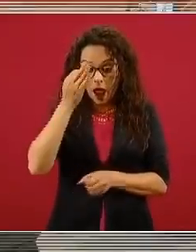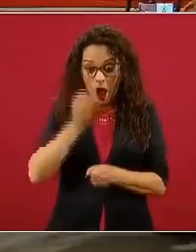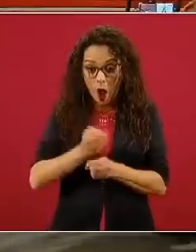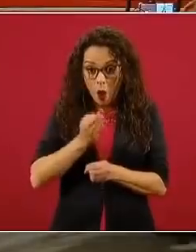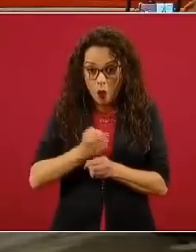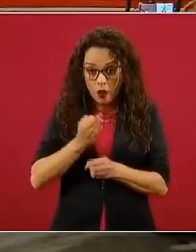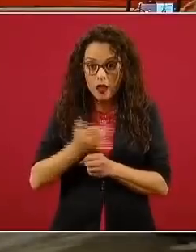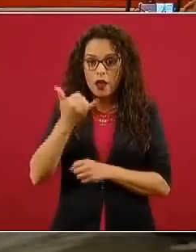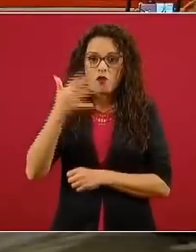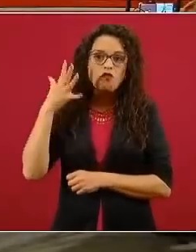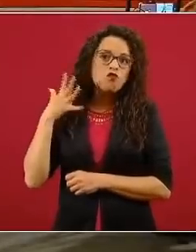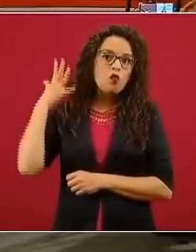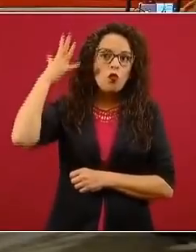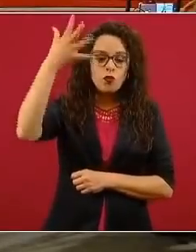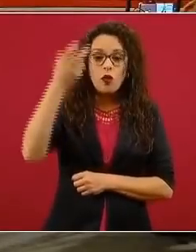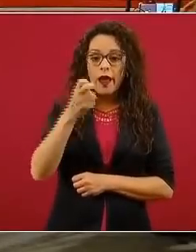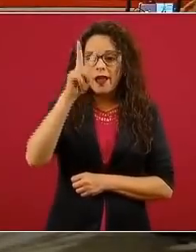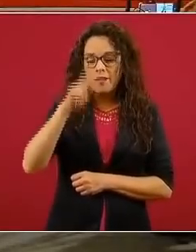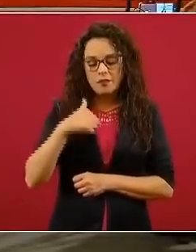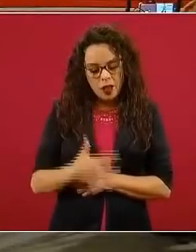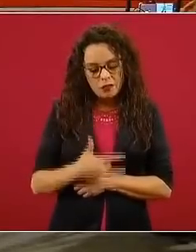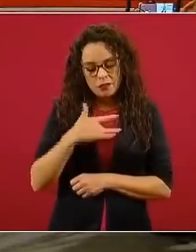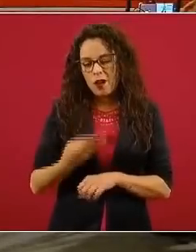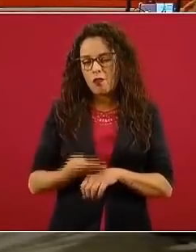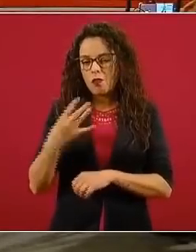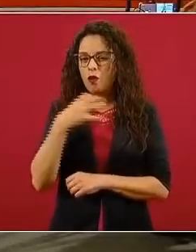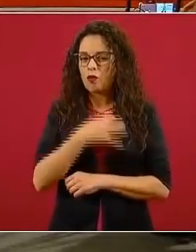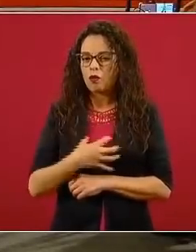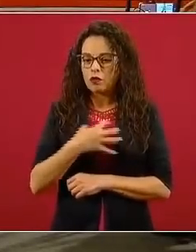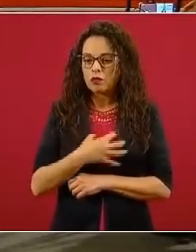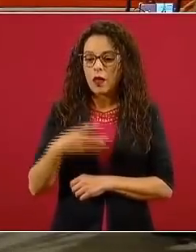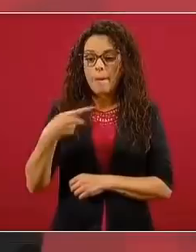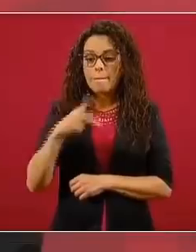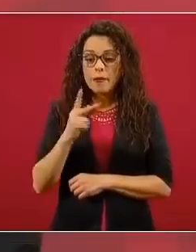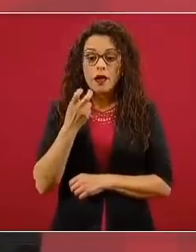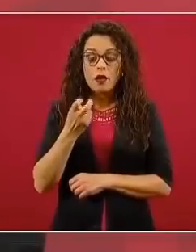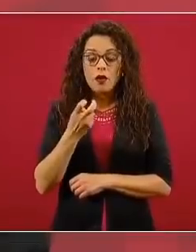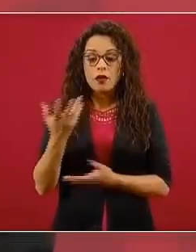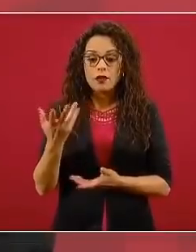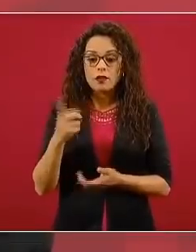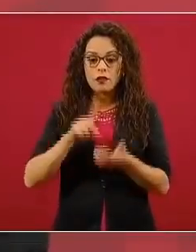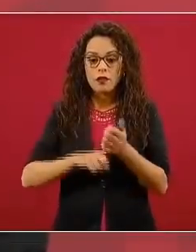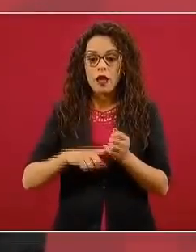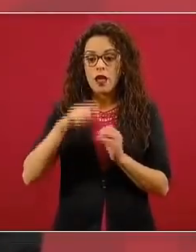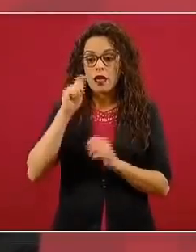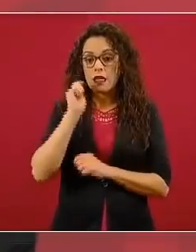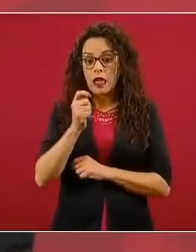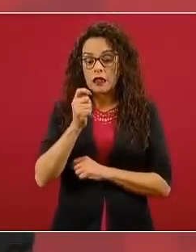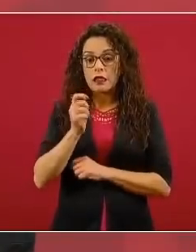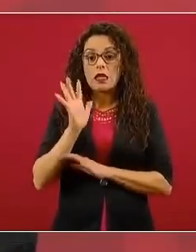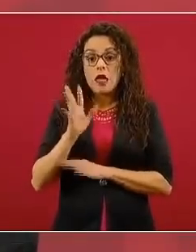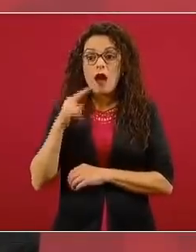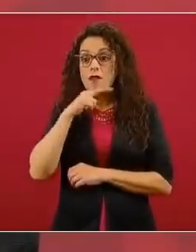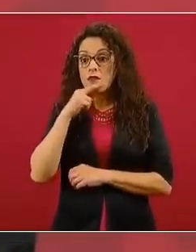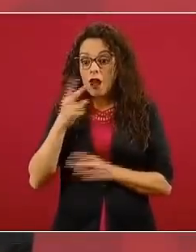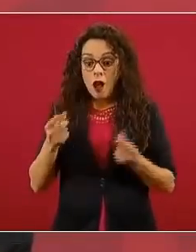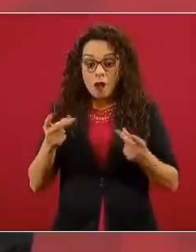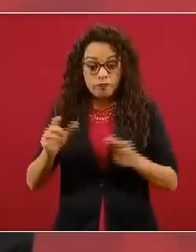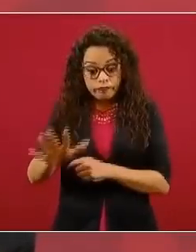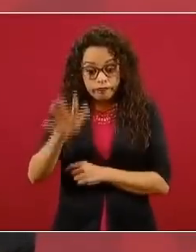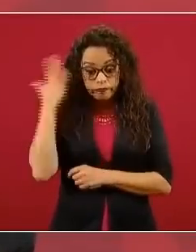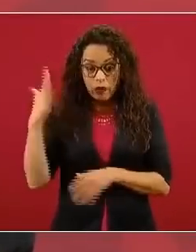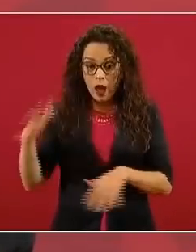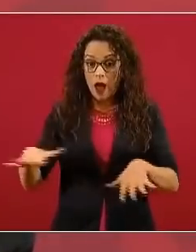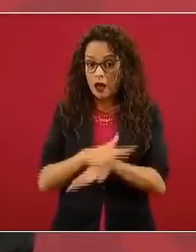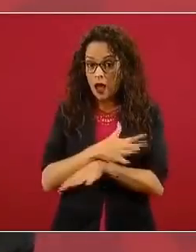algo por lo que estamos muy contentos. Sin embargo, no es tampoco un impacto que se traduzca inmediatamente en cambios de